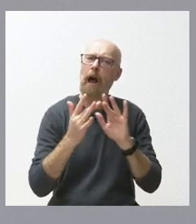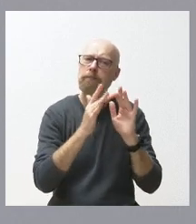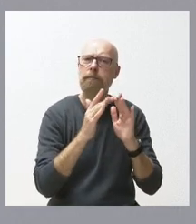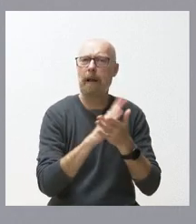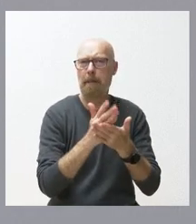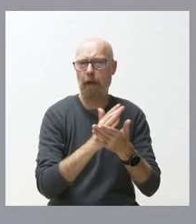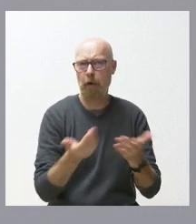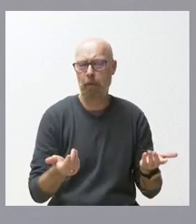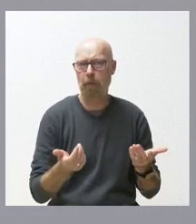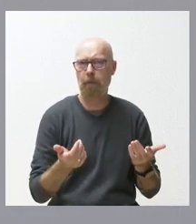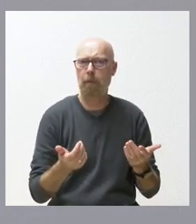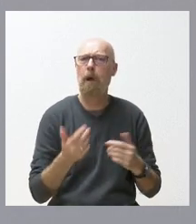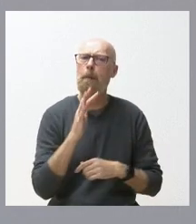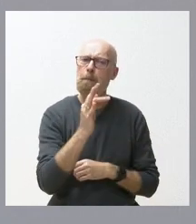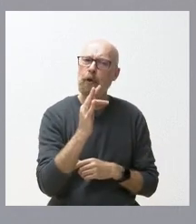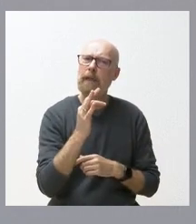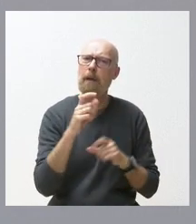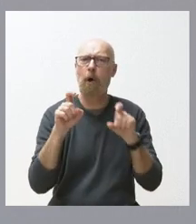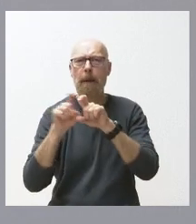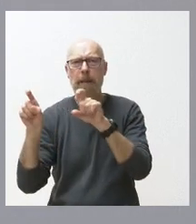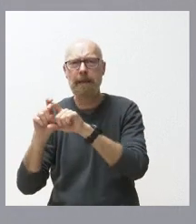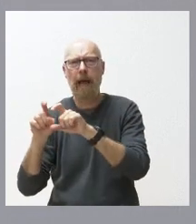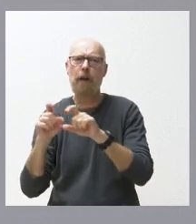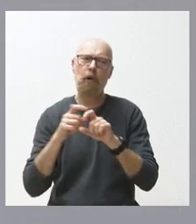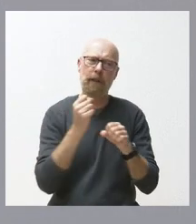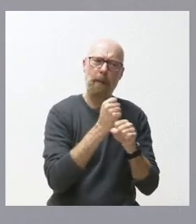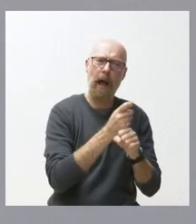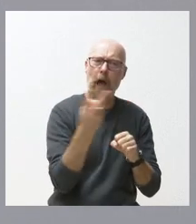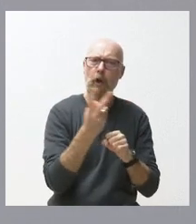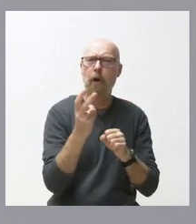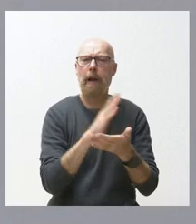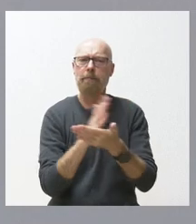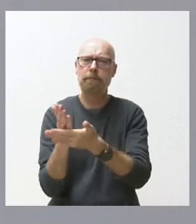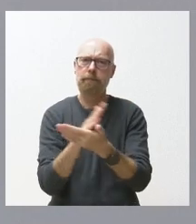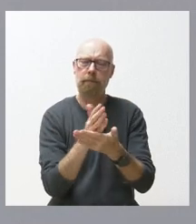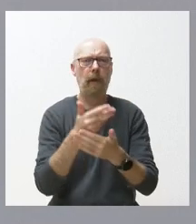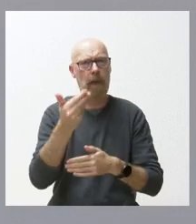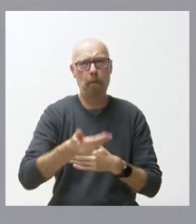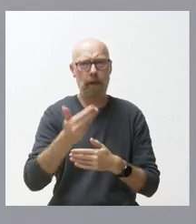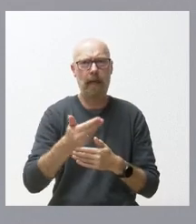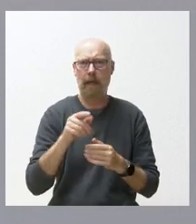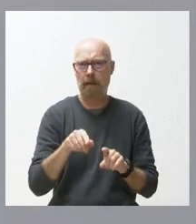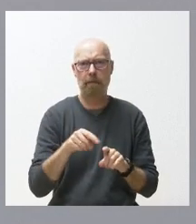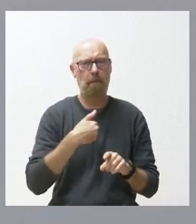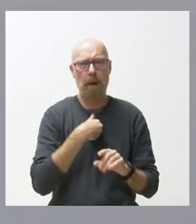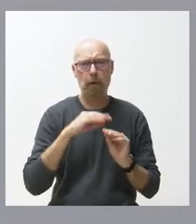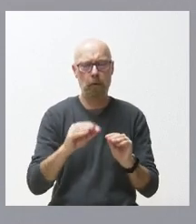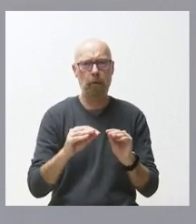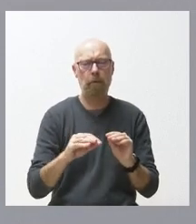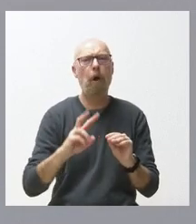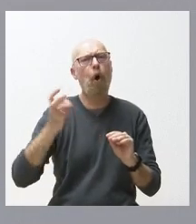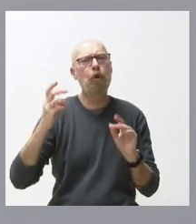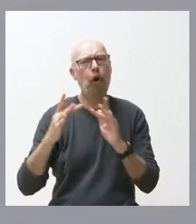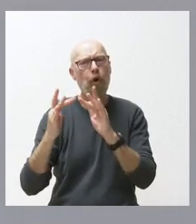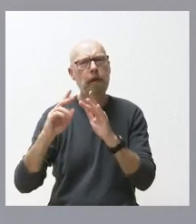exista este diálogo entre empresarios y trabajadores y que el SERLA también pueda canalizar una parte de ese diálogo hay más ámbitos de diálogo y lo digo